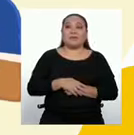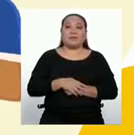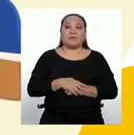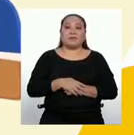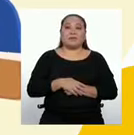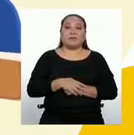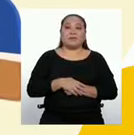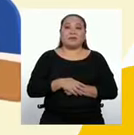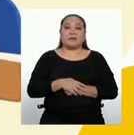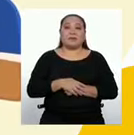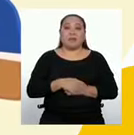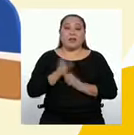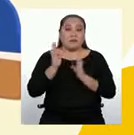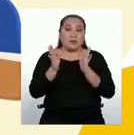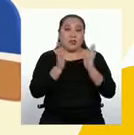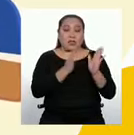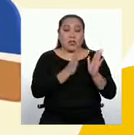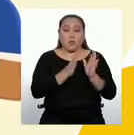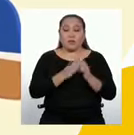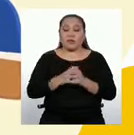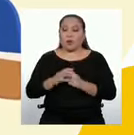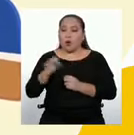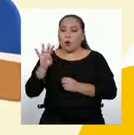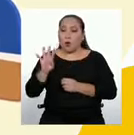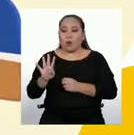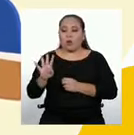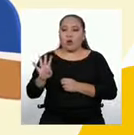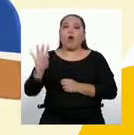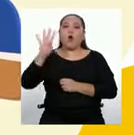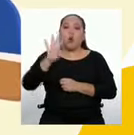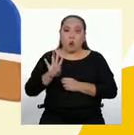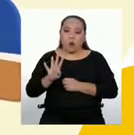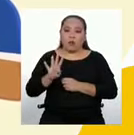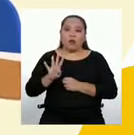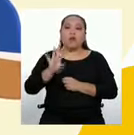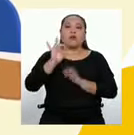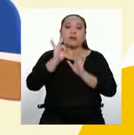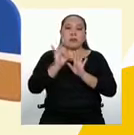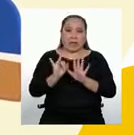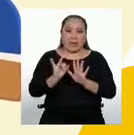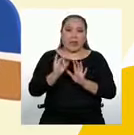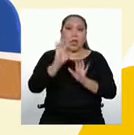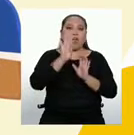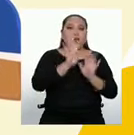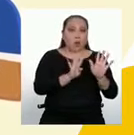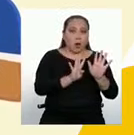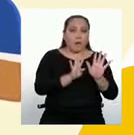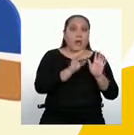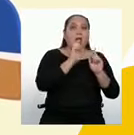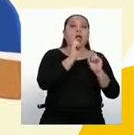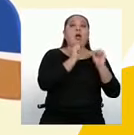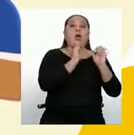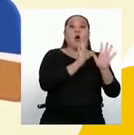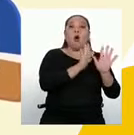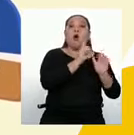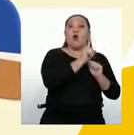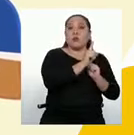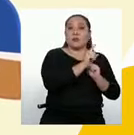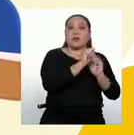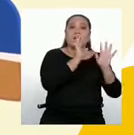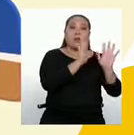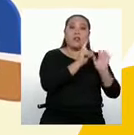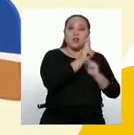ascendente. Lo hacemos así. 4, otra vez 4, 7, 9, 11 y finalmente